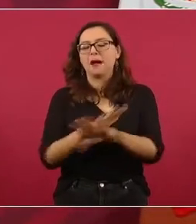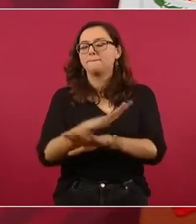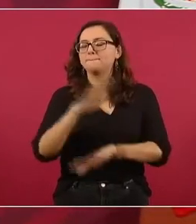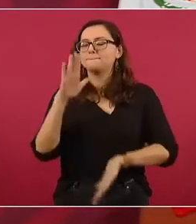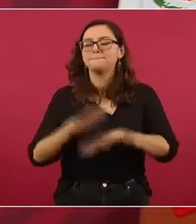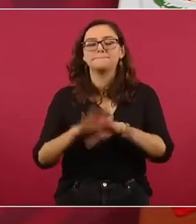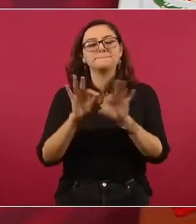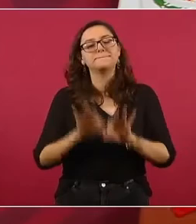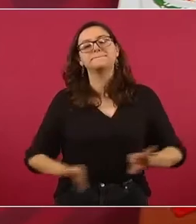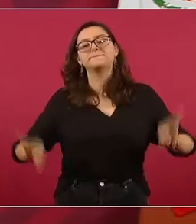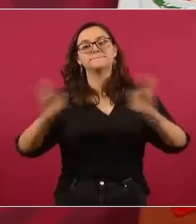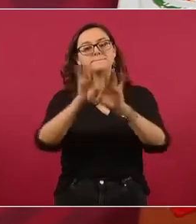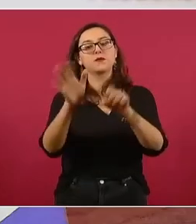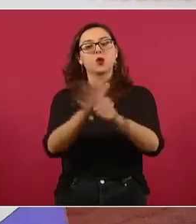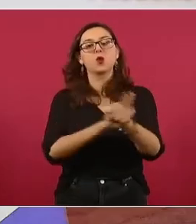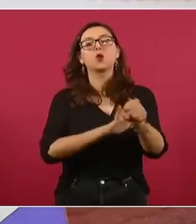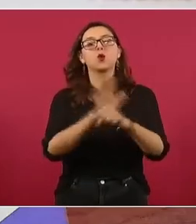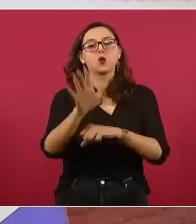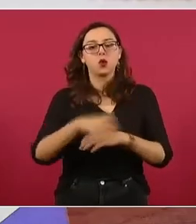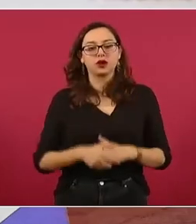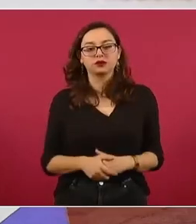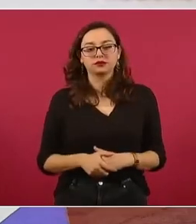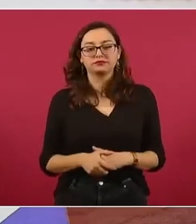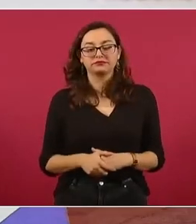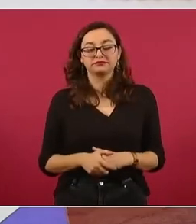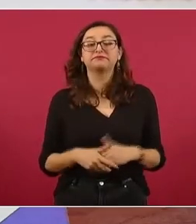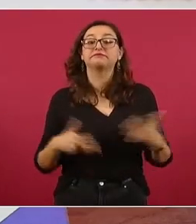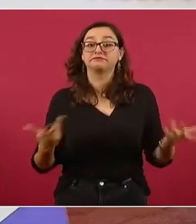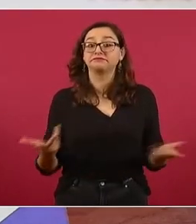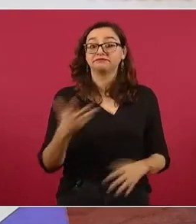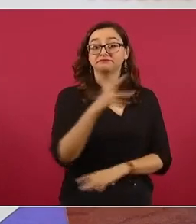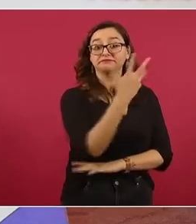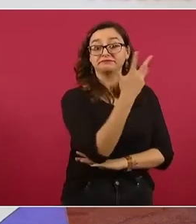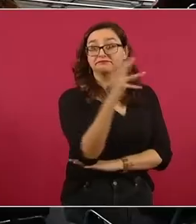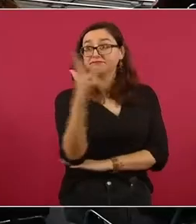y tiene que ver con la defensa del medio ambiente,